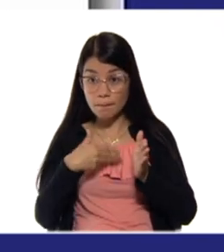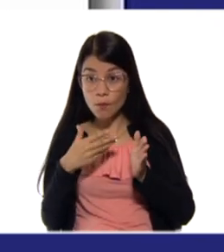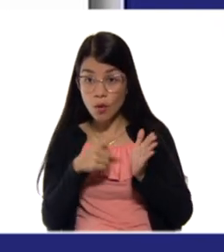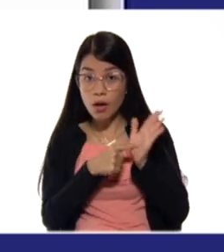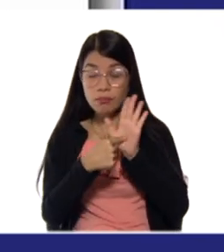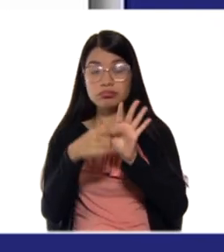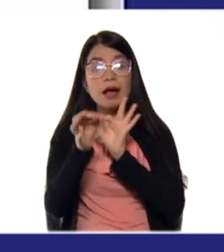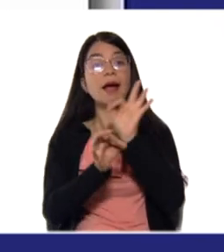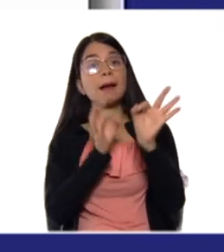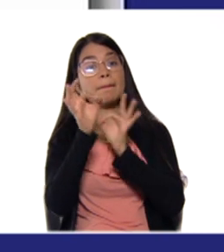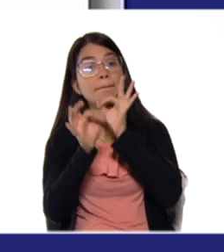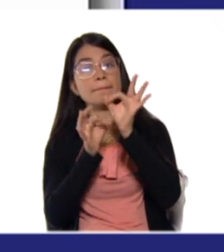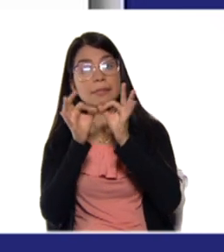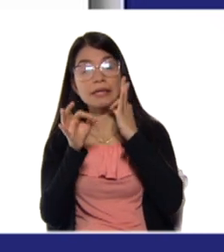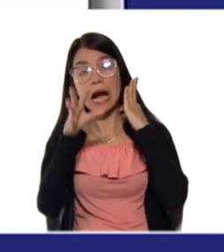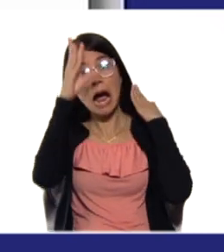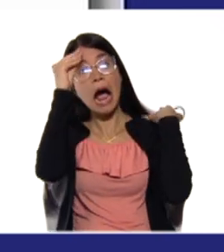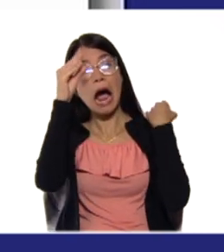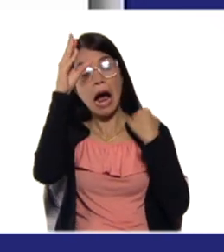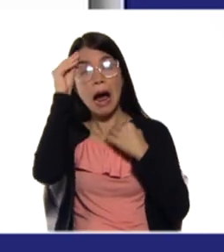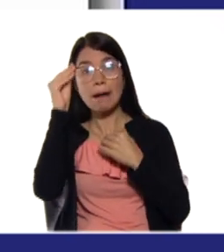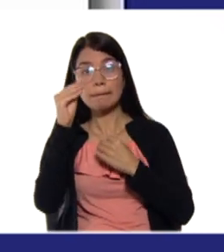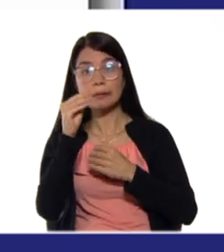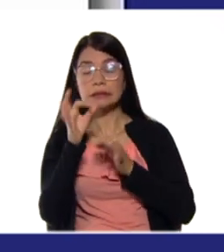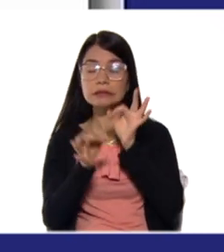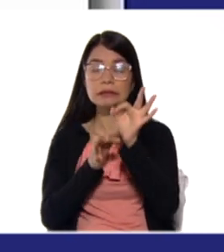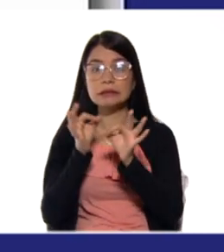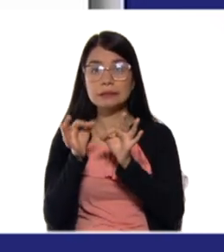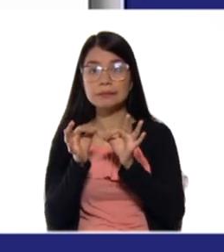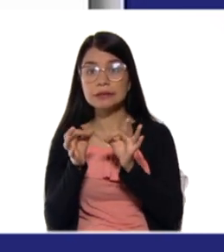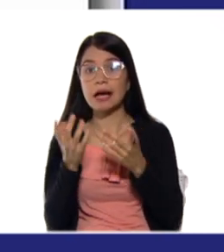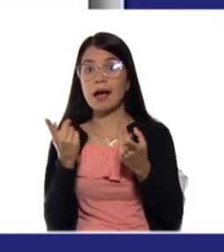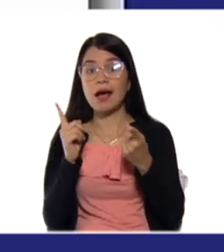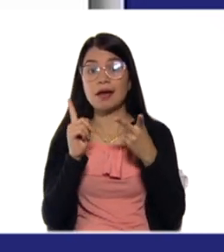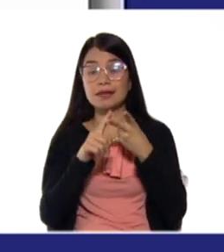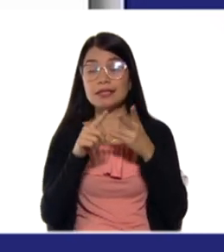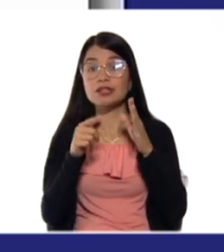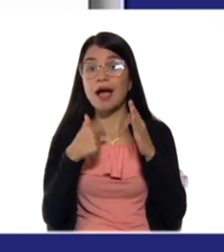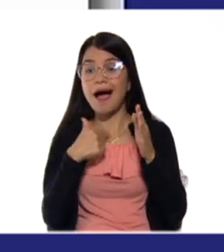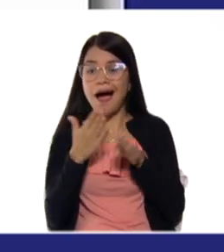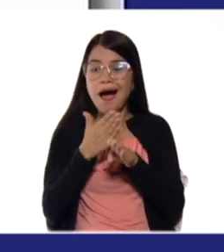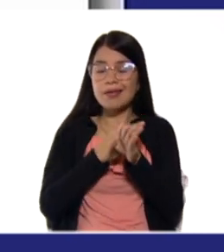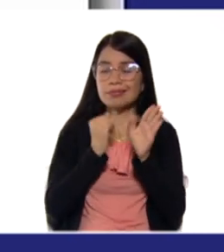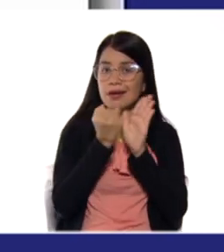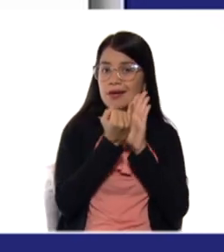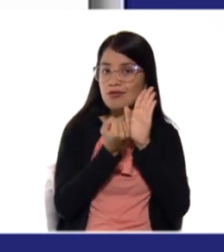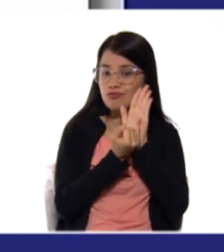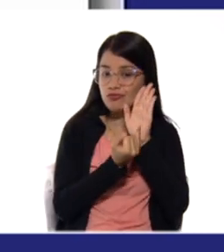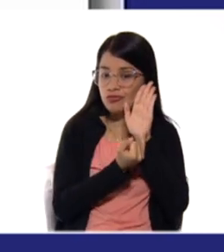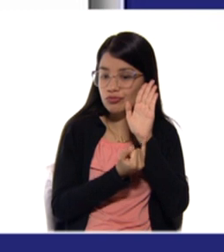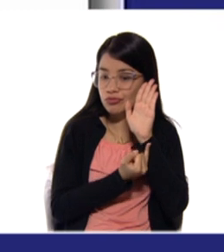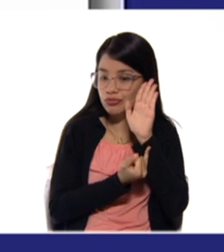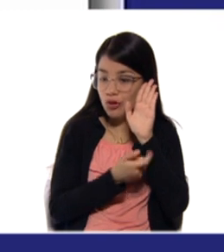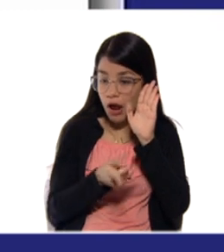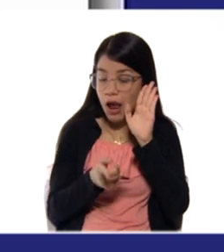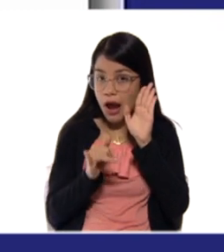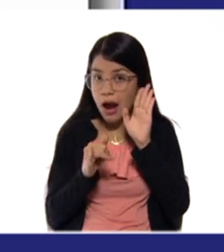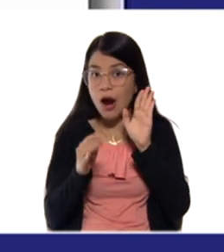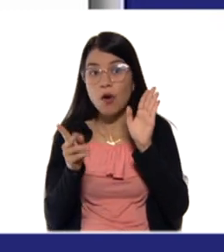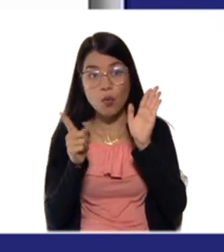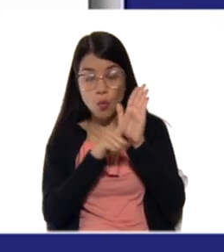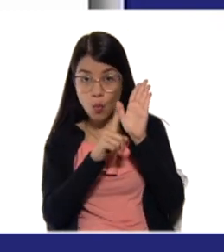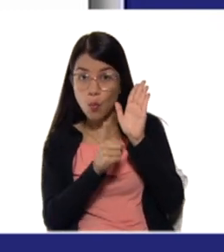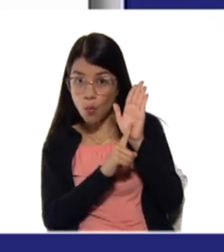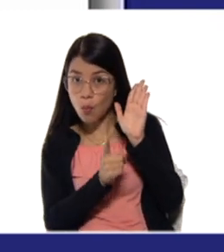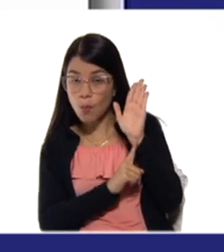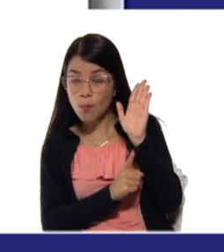ha aprendido, si cumplió con las instrucciones dadas por los docentes de las áreas de formación y el objetivo de la actividad. Y durante el